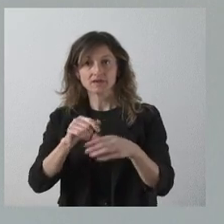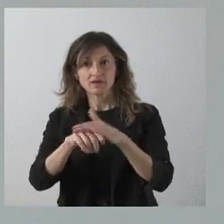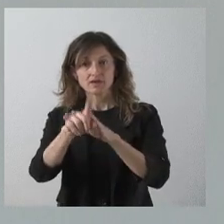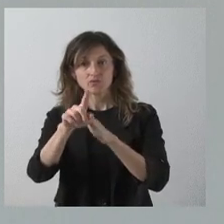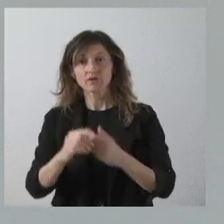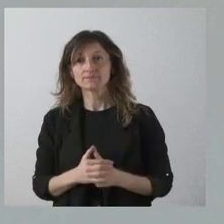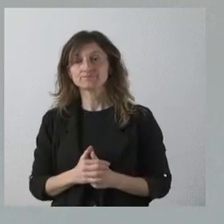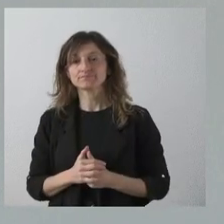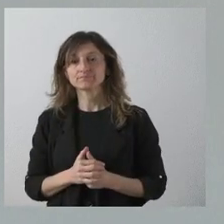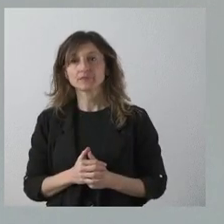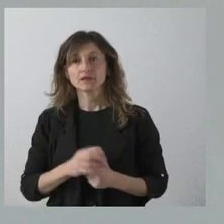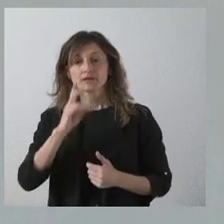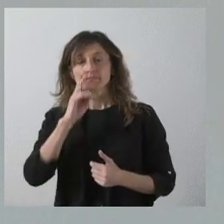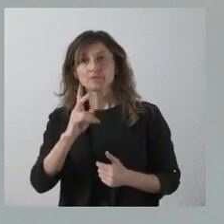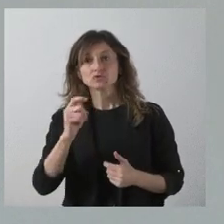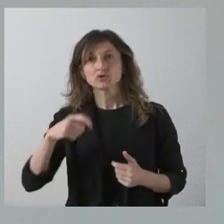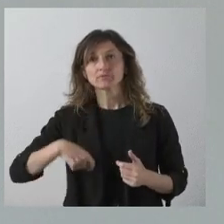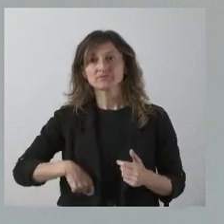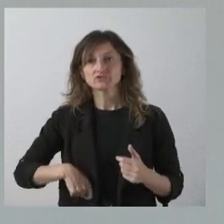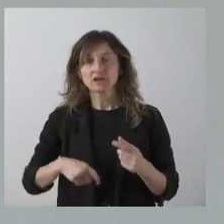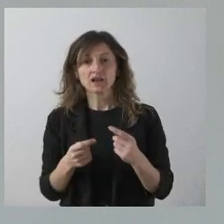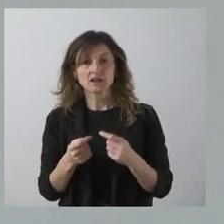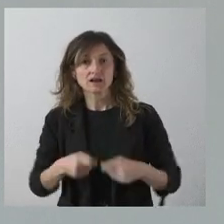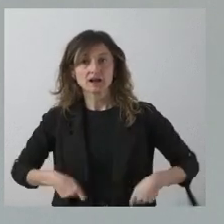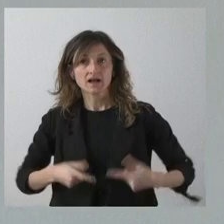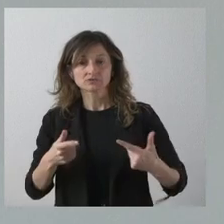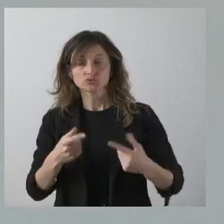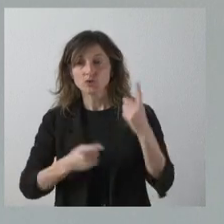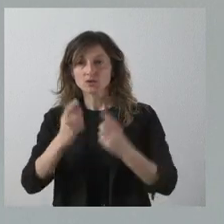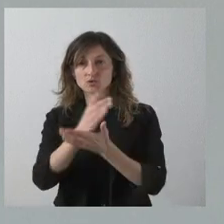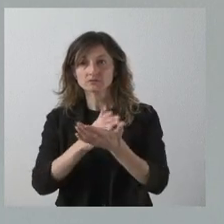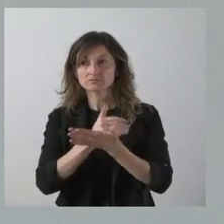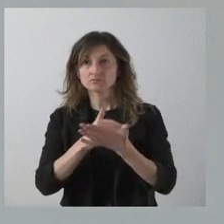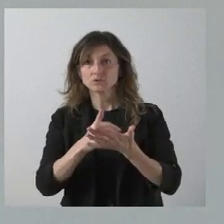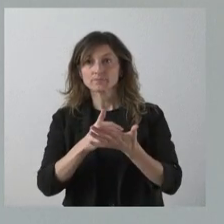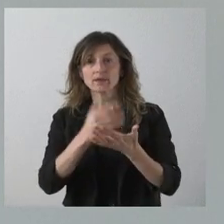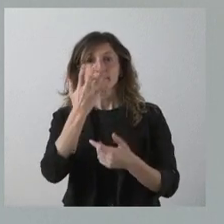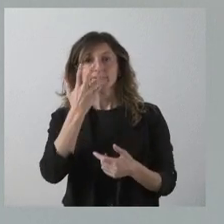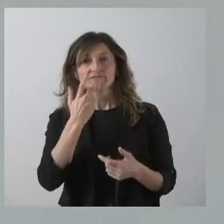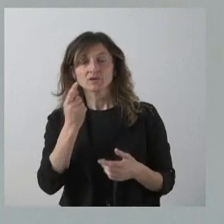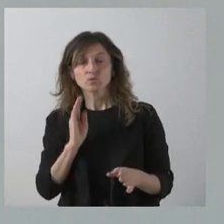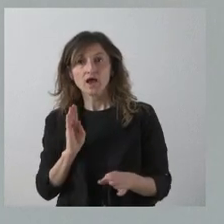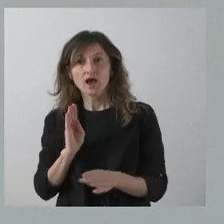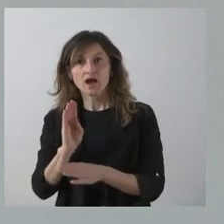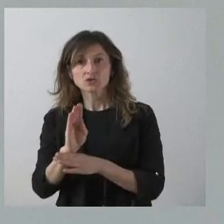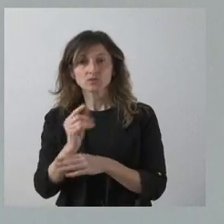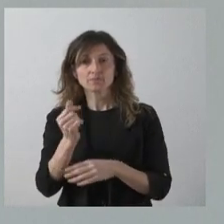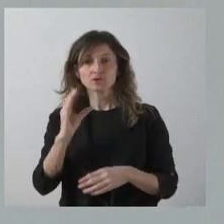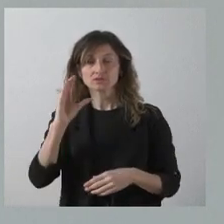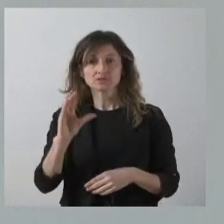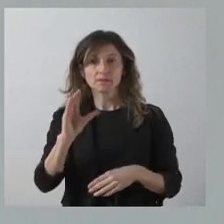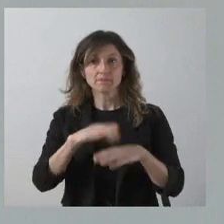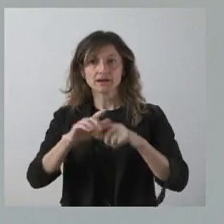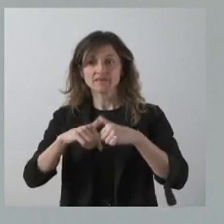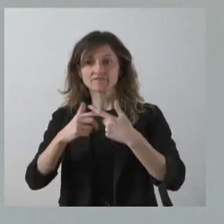profesional. Creo que este debate, además, lo hemos tenido en alguna ocasión. Puede haber comunidades autónomas que prefieran simplemente una ayuda de un importe a las